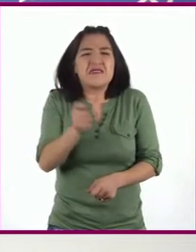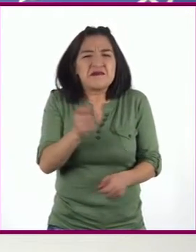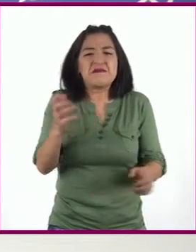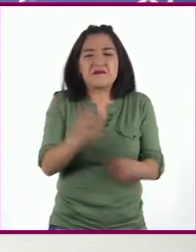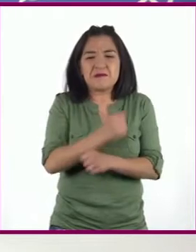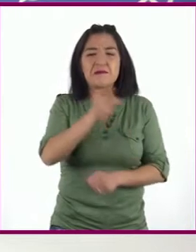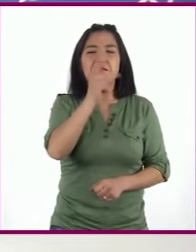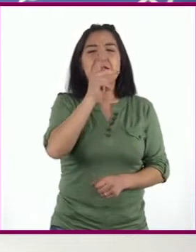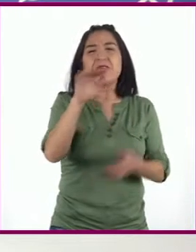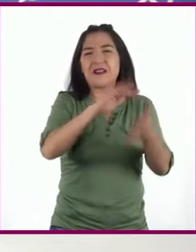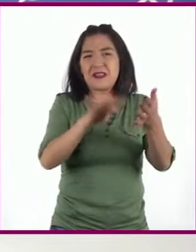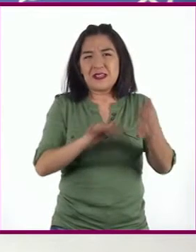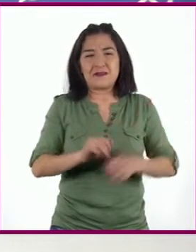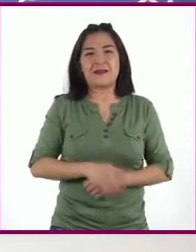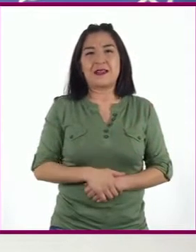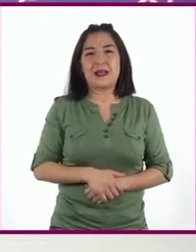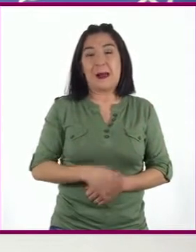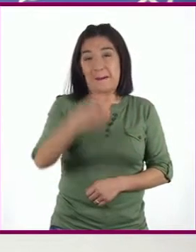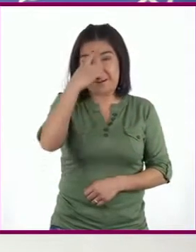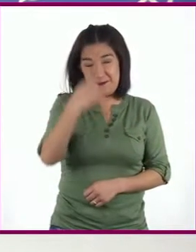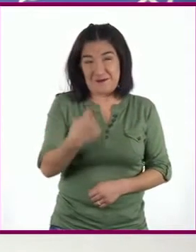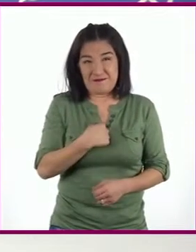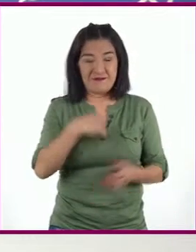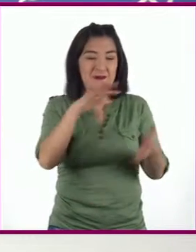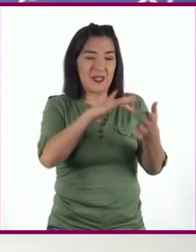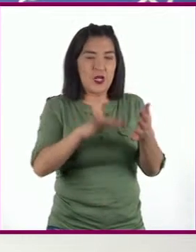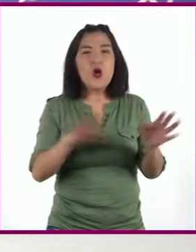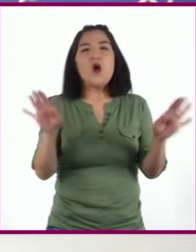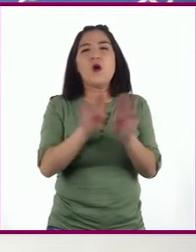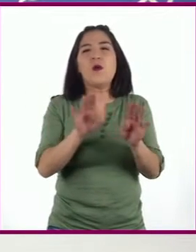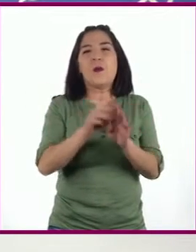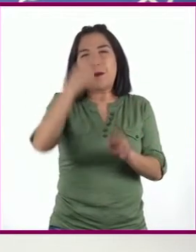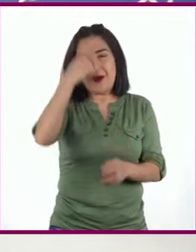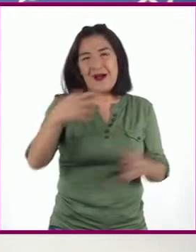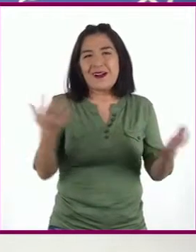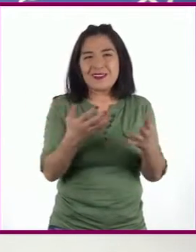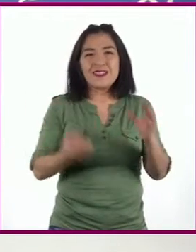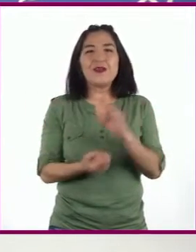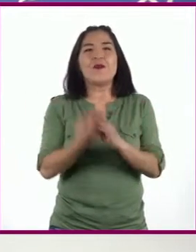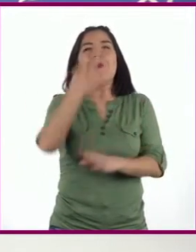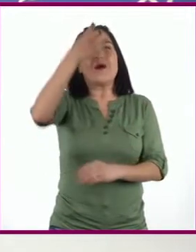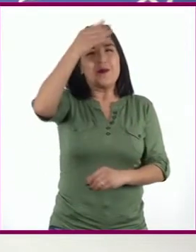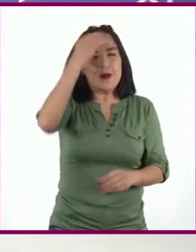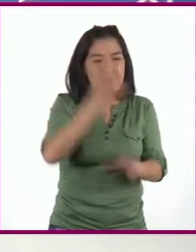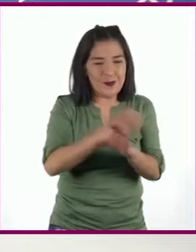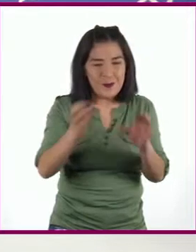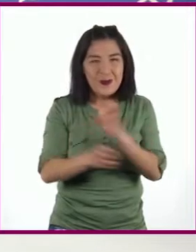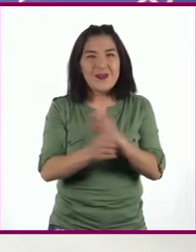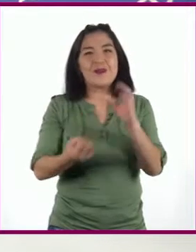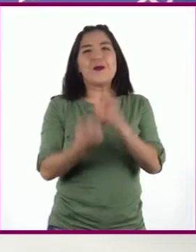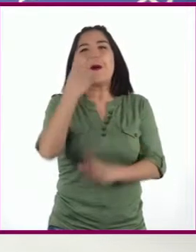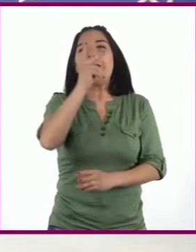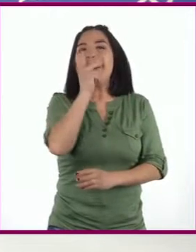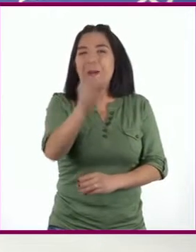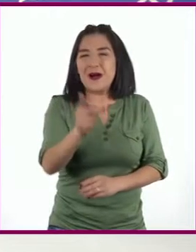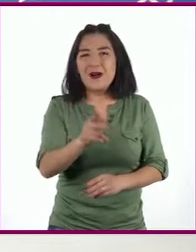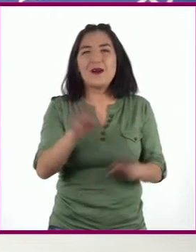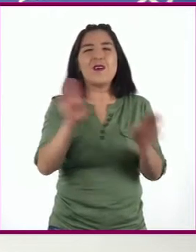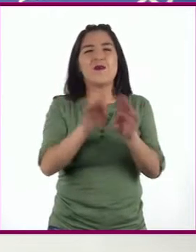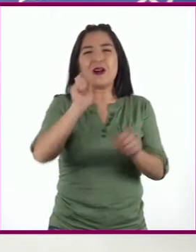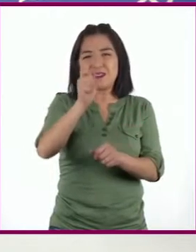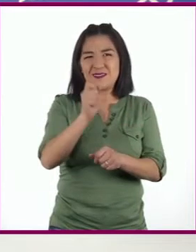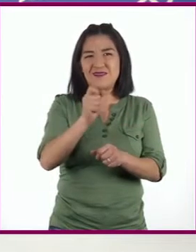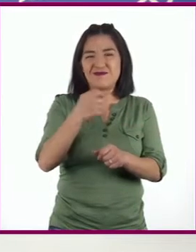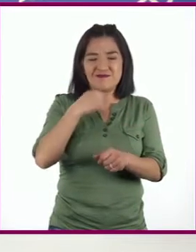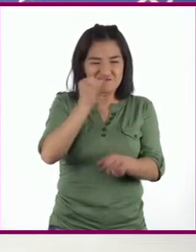Para mí leer significa la posibilidad de aprender nuevas cosas, nuevas palabras, de informarme acerca